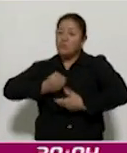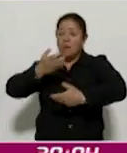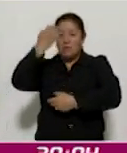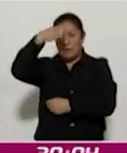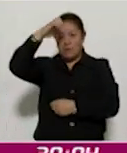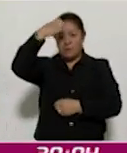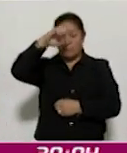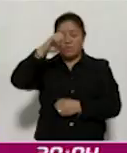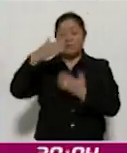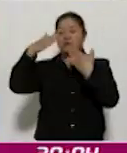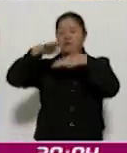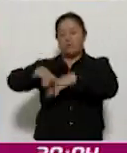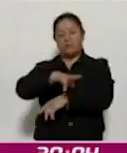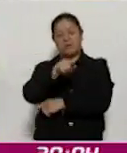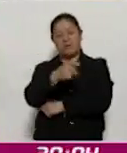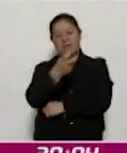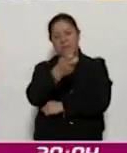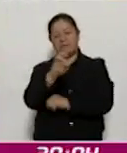respecto.